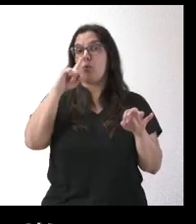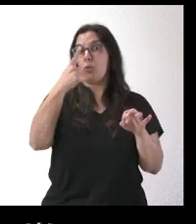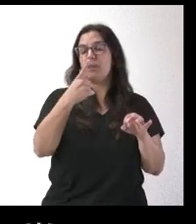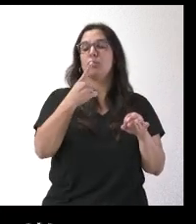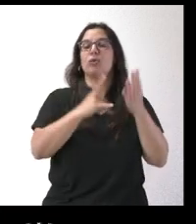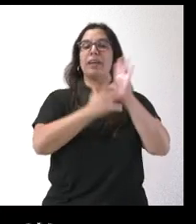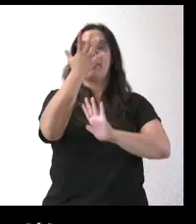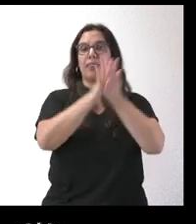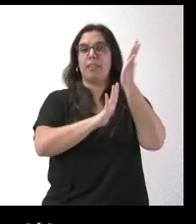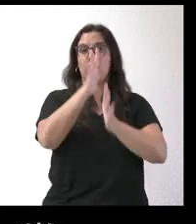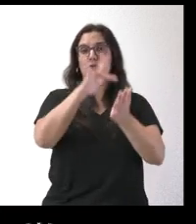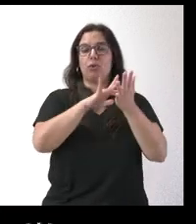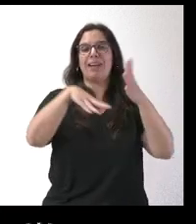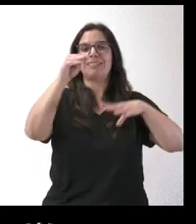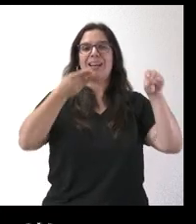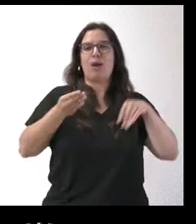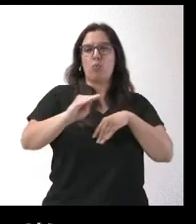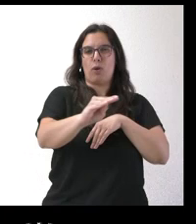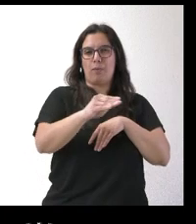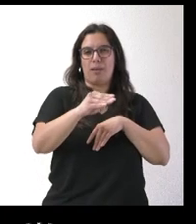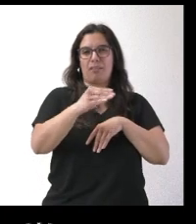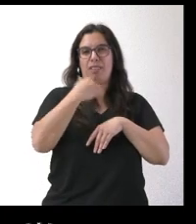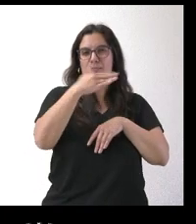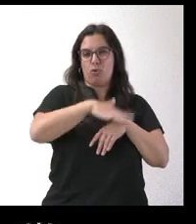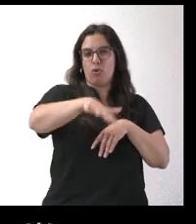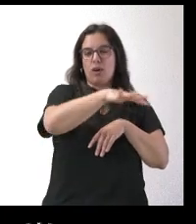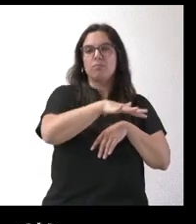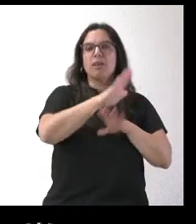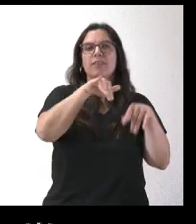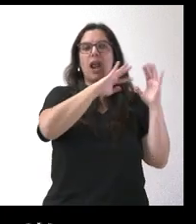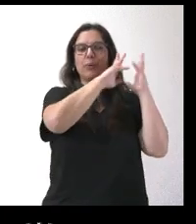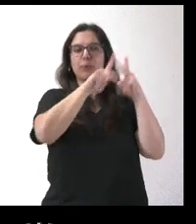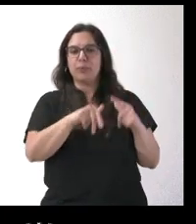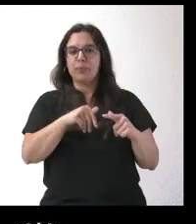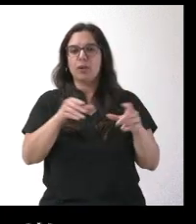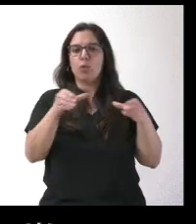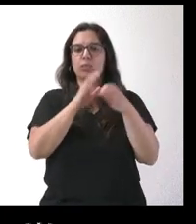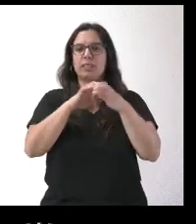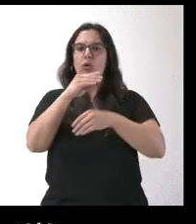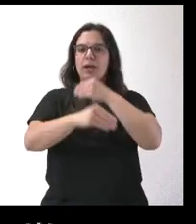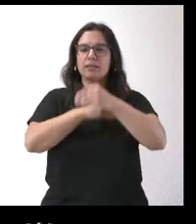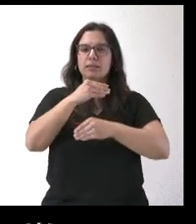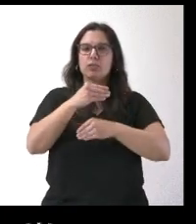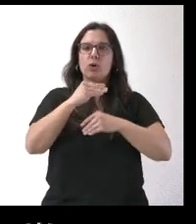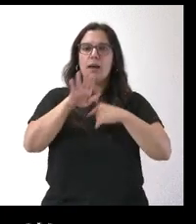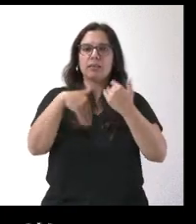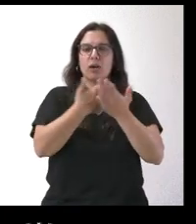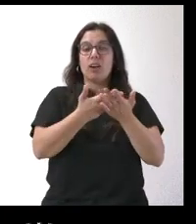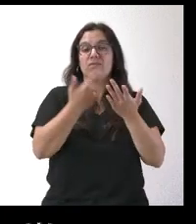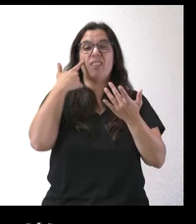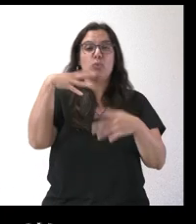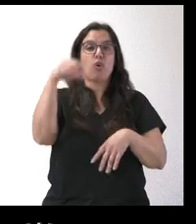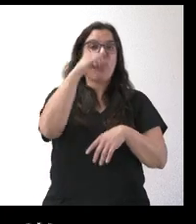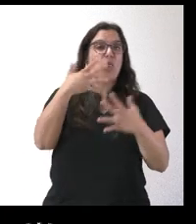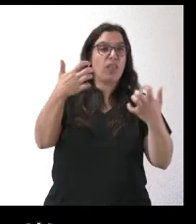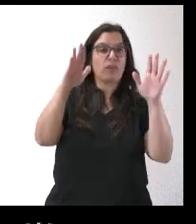Sierra de la Culebra y no sé qué balance puede hacer de la actuación de la Junta. El concierto aquel famoso no se